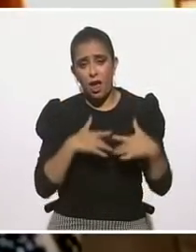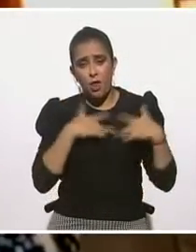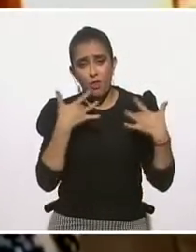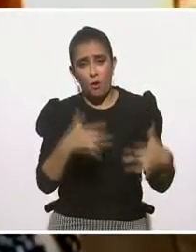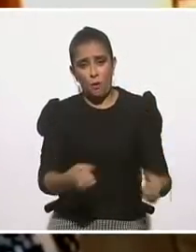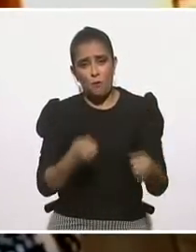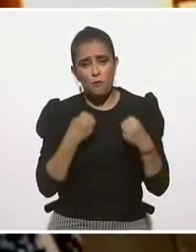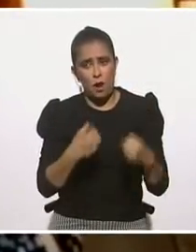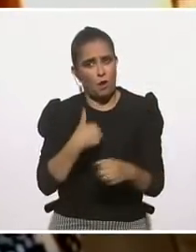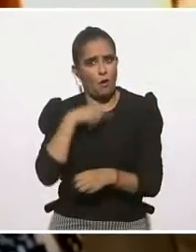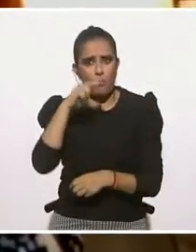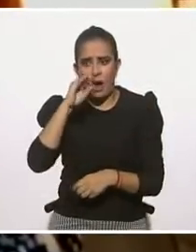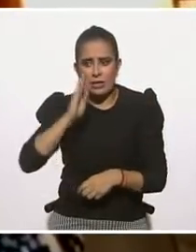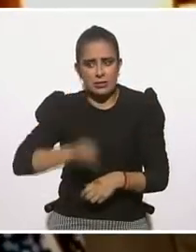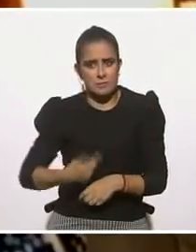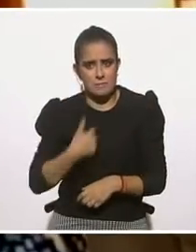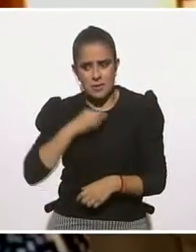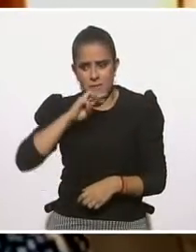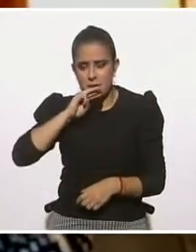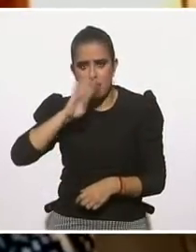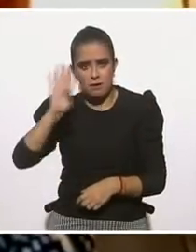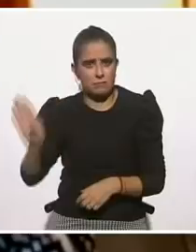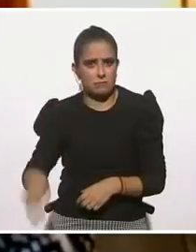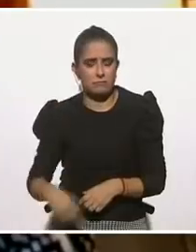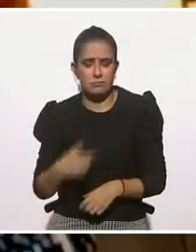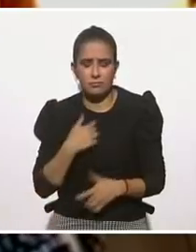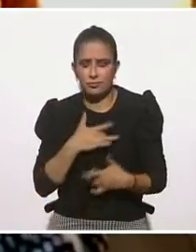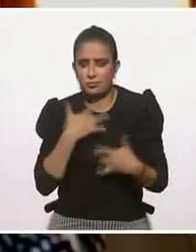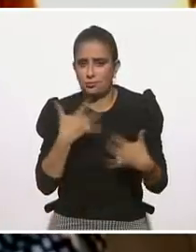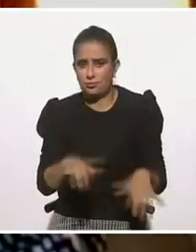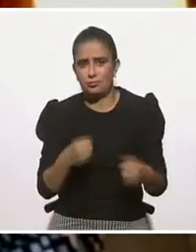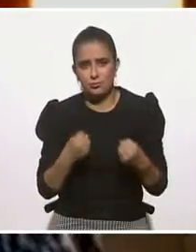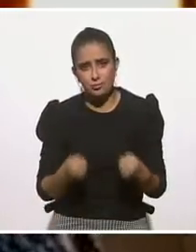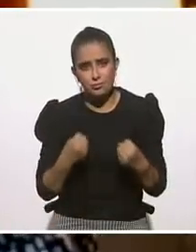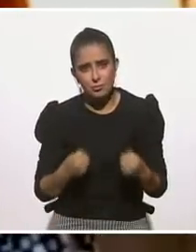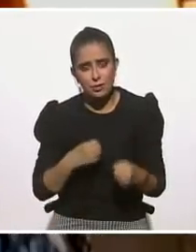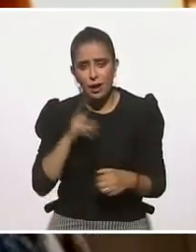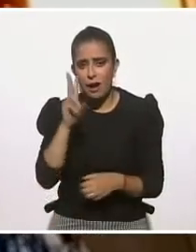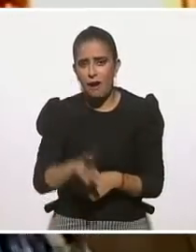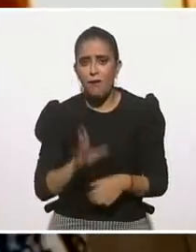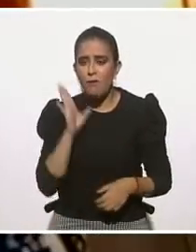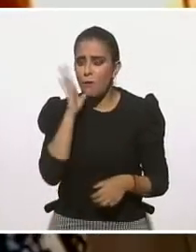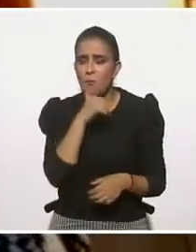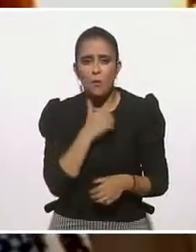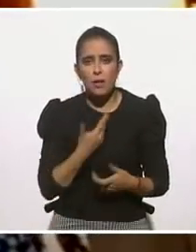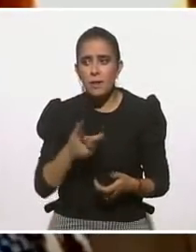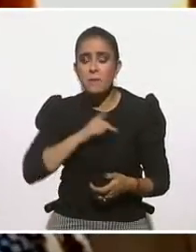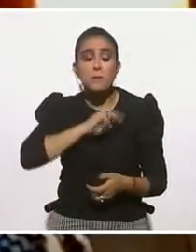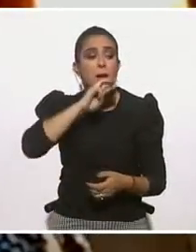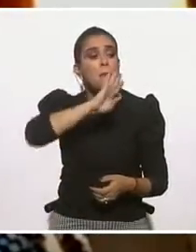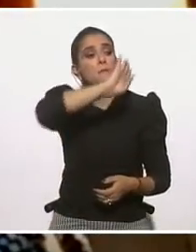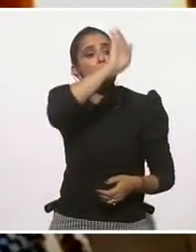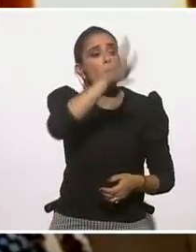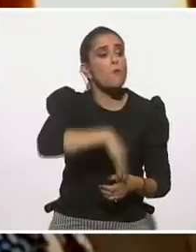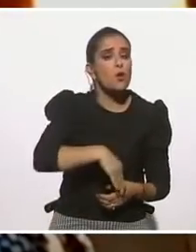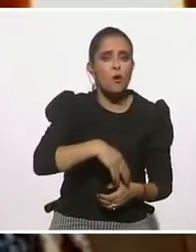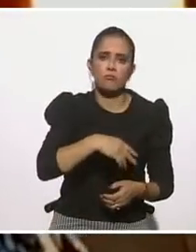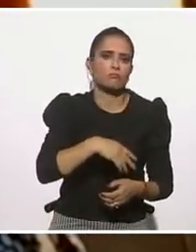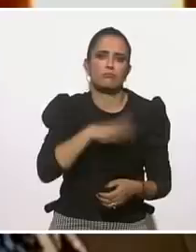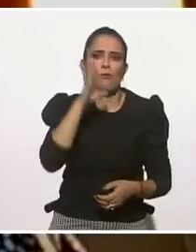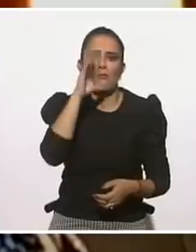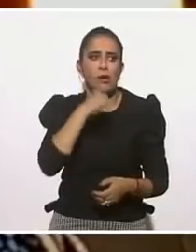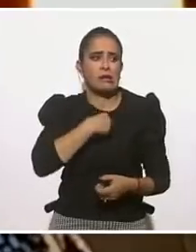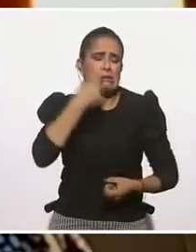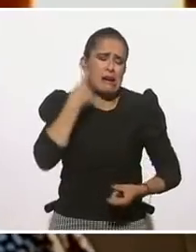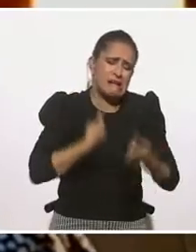aceptaba esa situación. Y no podía ni siquiera decir que mi mamá se murió sin estar